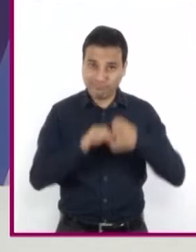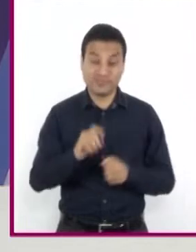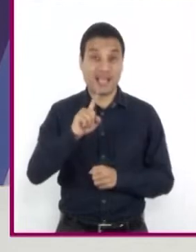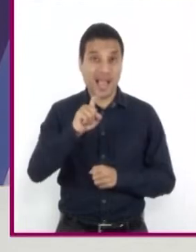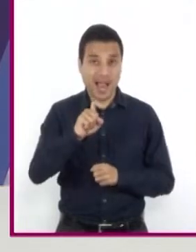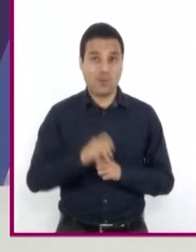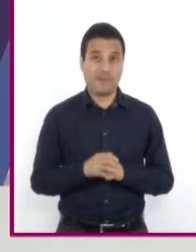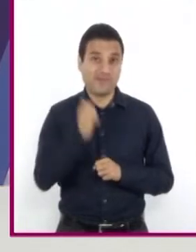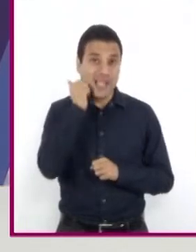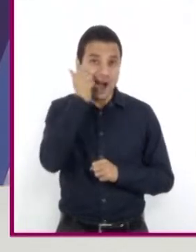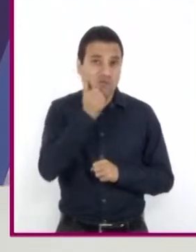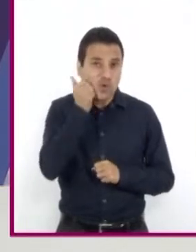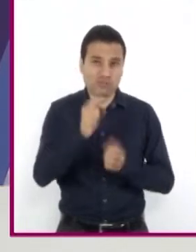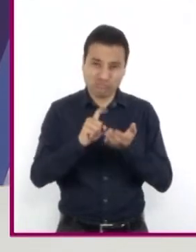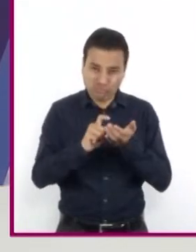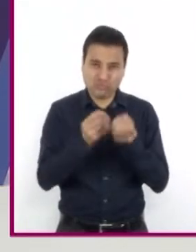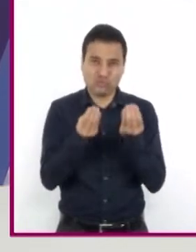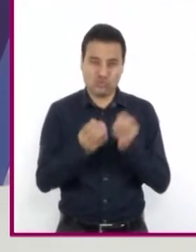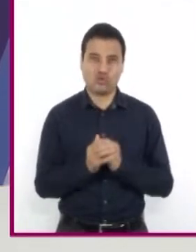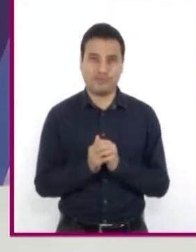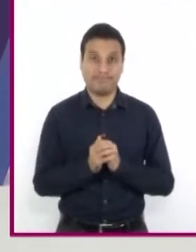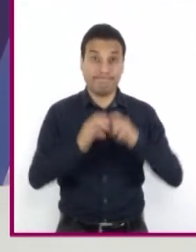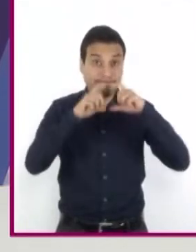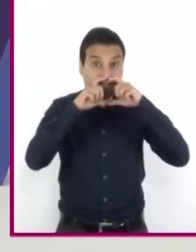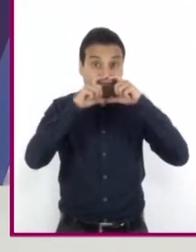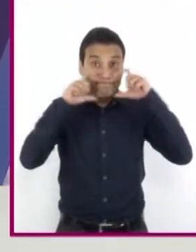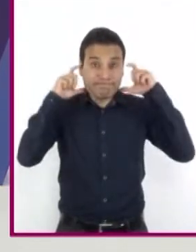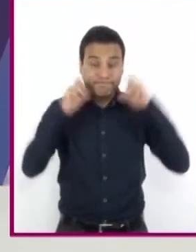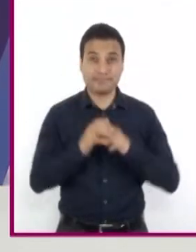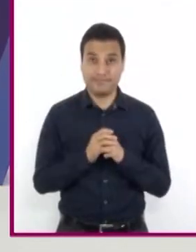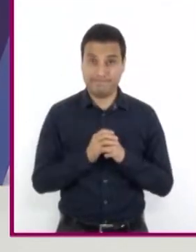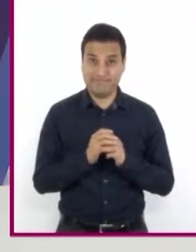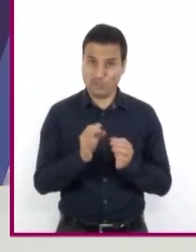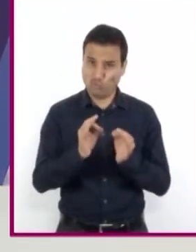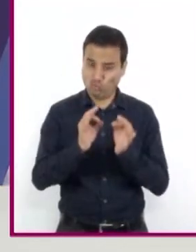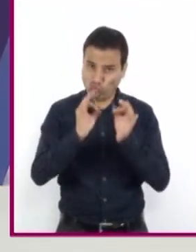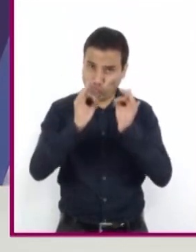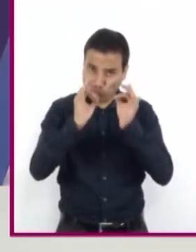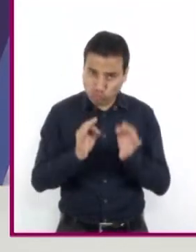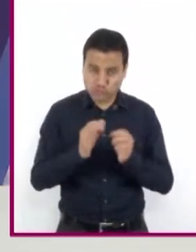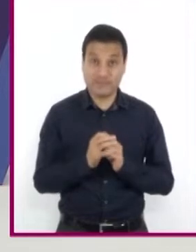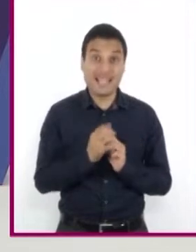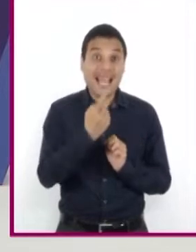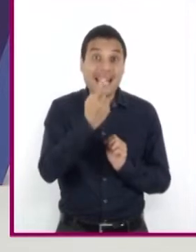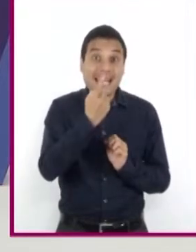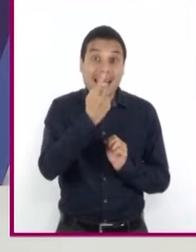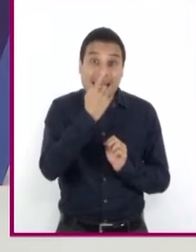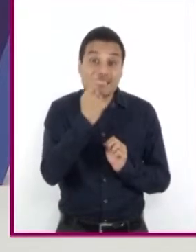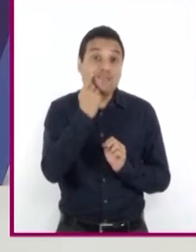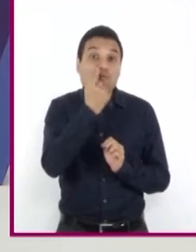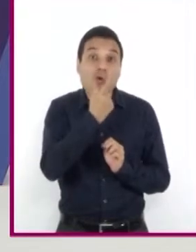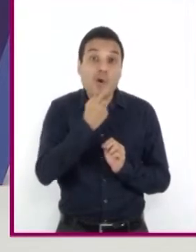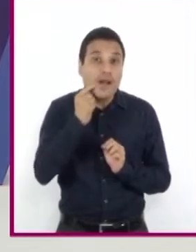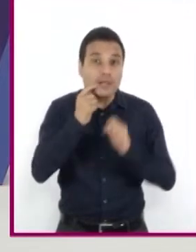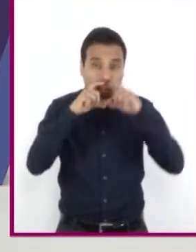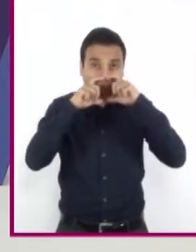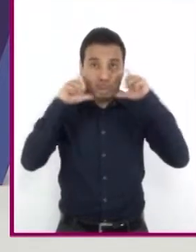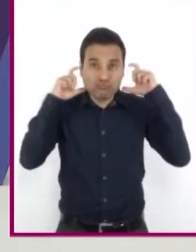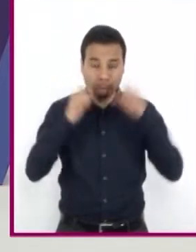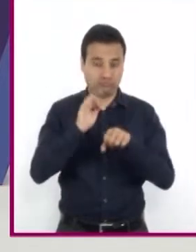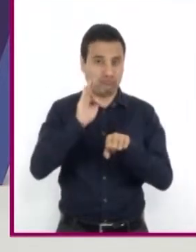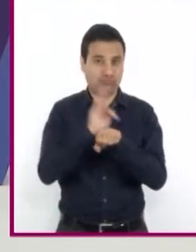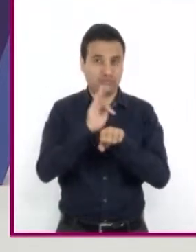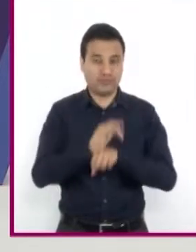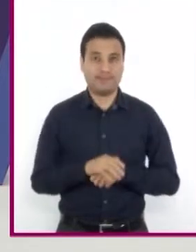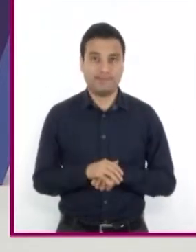agua y abundante jabón, usando el cubrebocas adecuadamente de forma que proteja nariz y boca. Y aunque